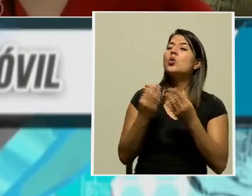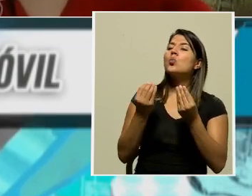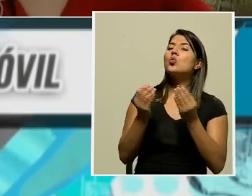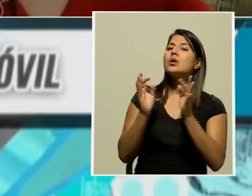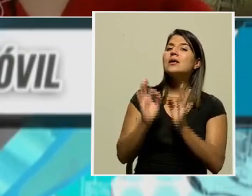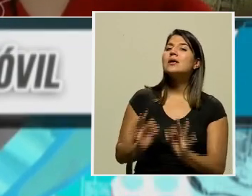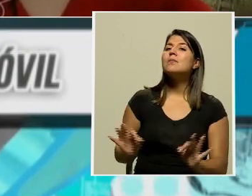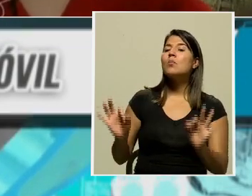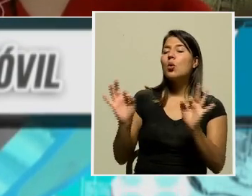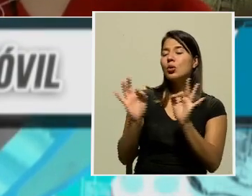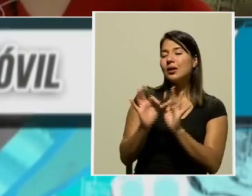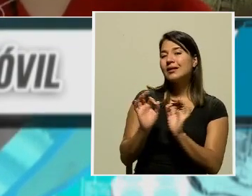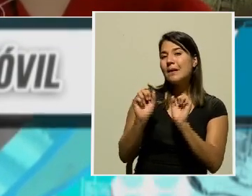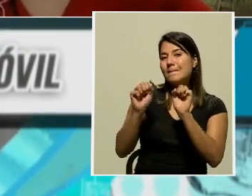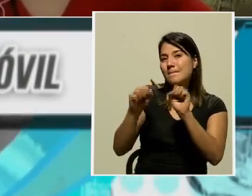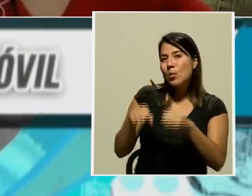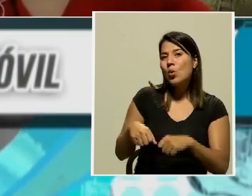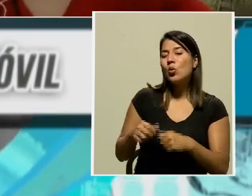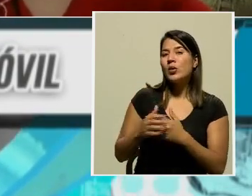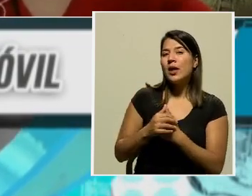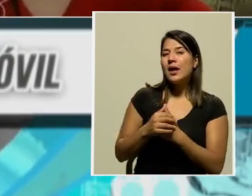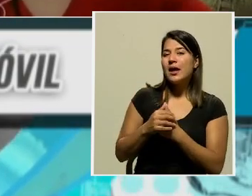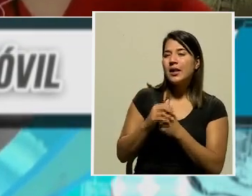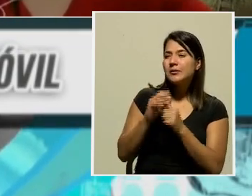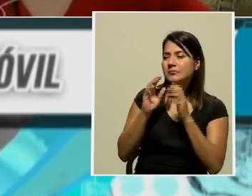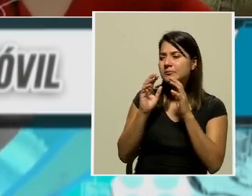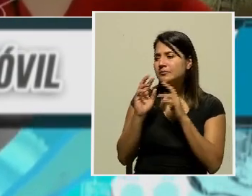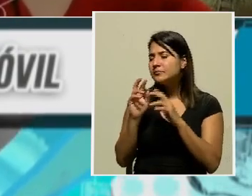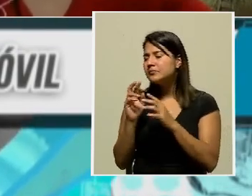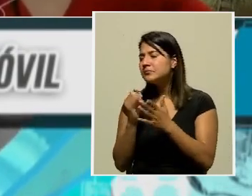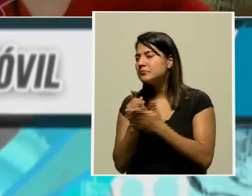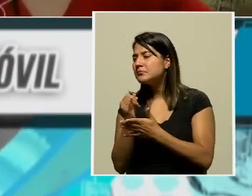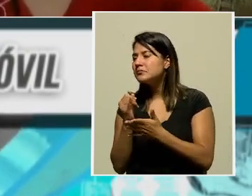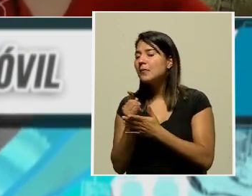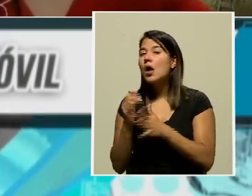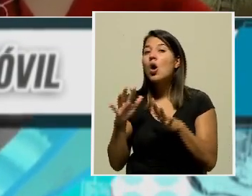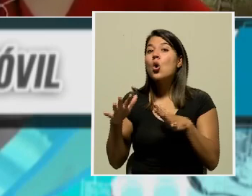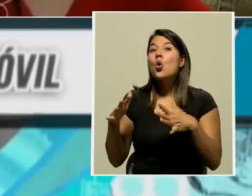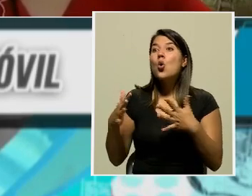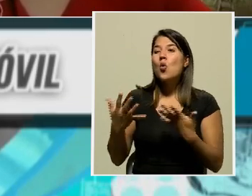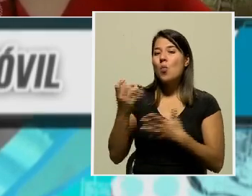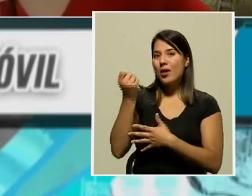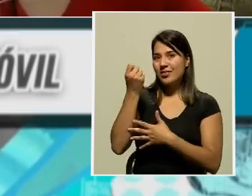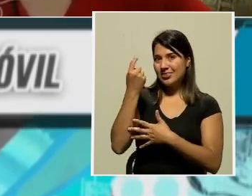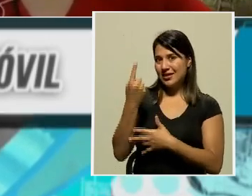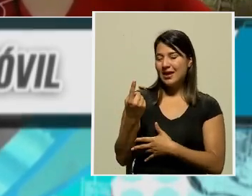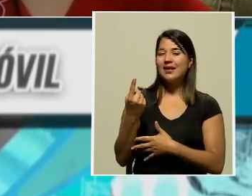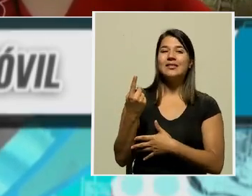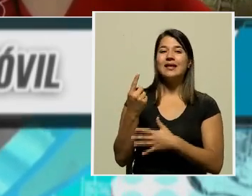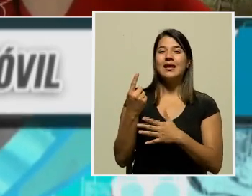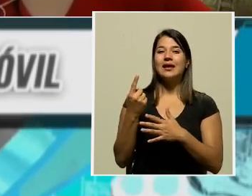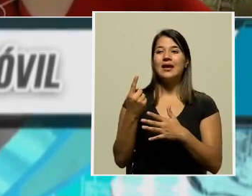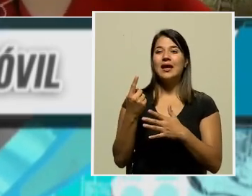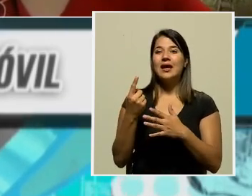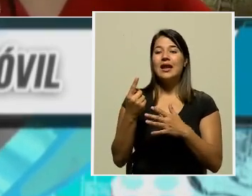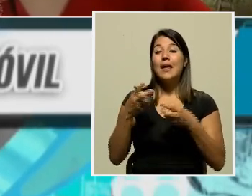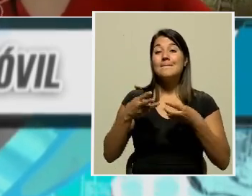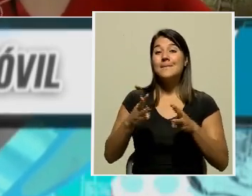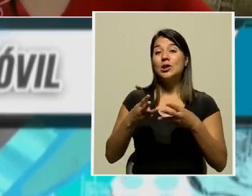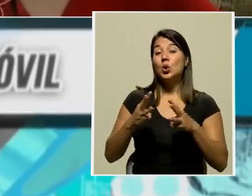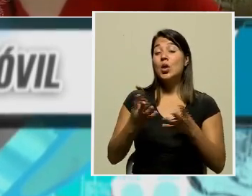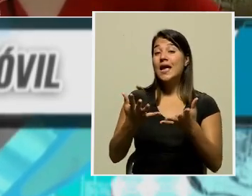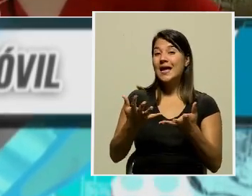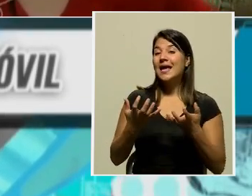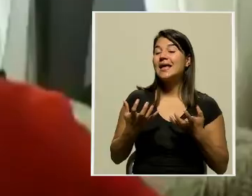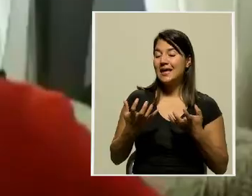revisar es precisamente la manera en que estamos comprendiendo todos los actores del sistema, las disposiciones que el Ministerio de Educación está